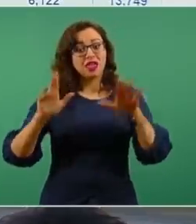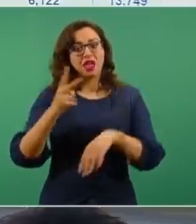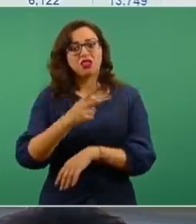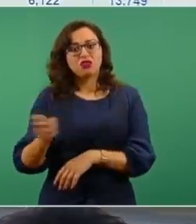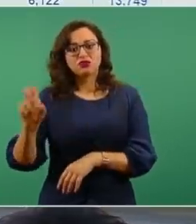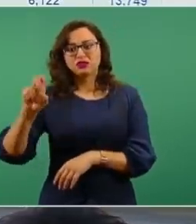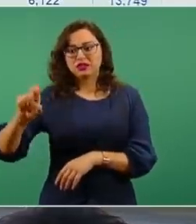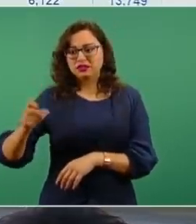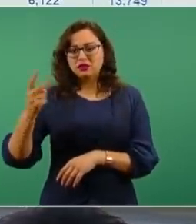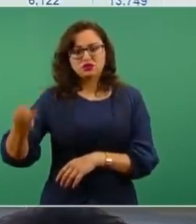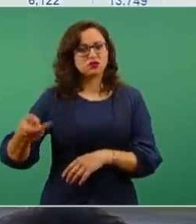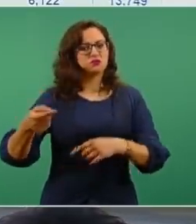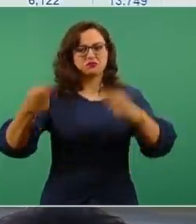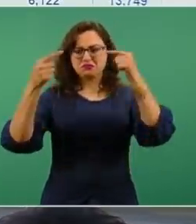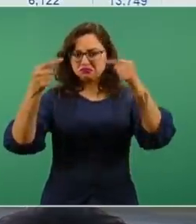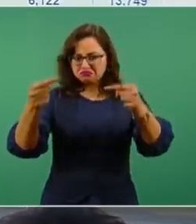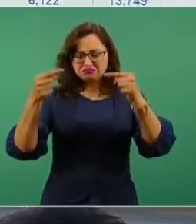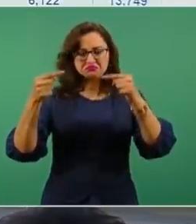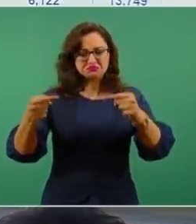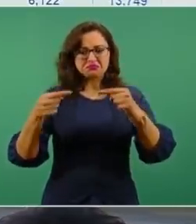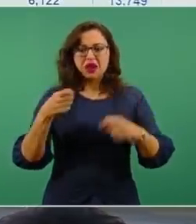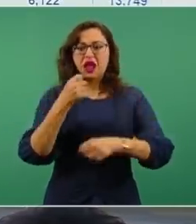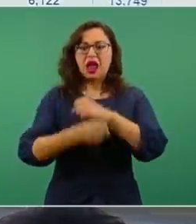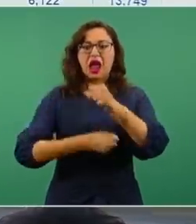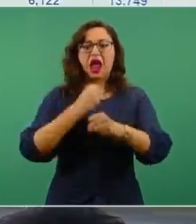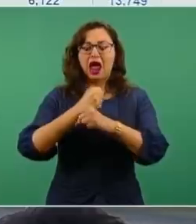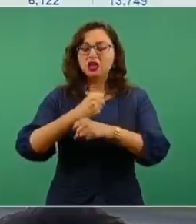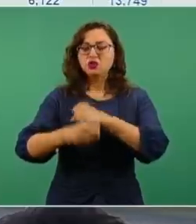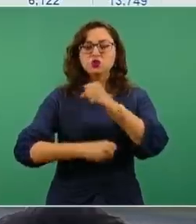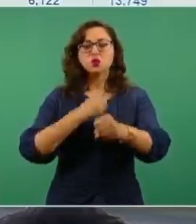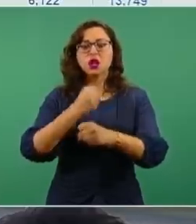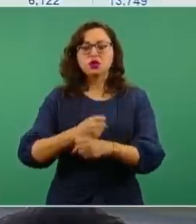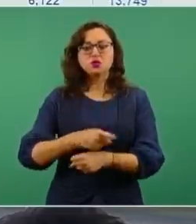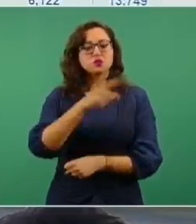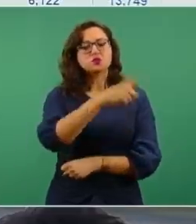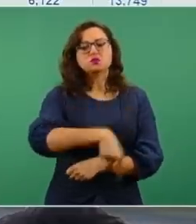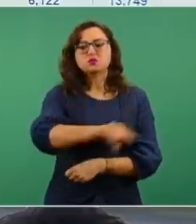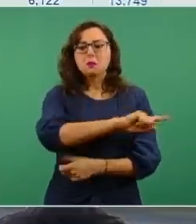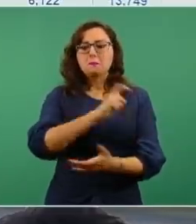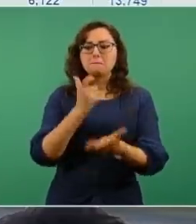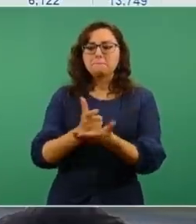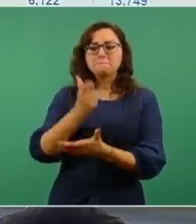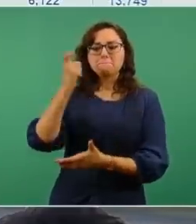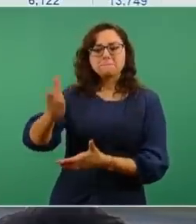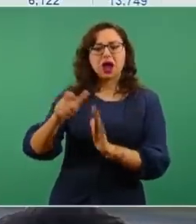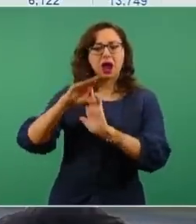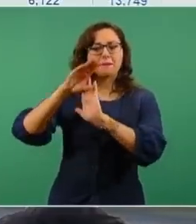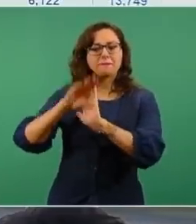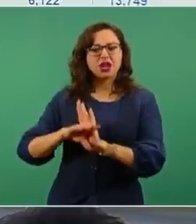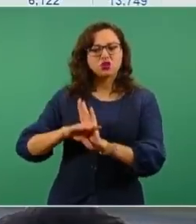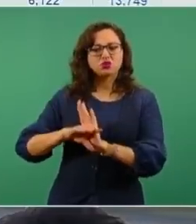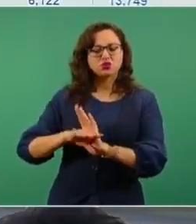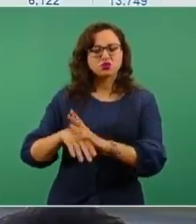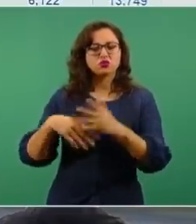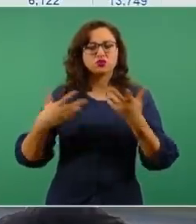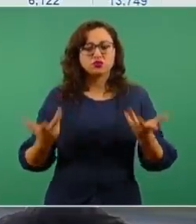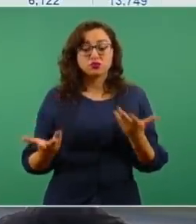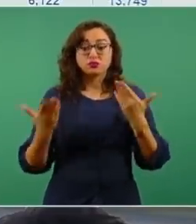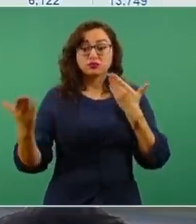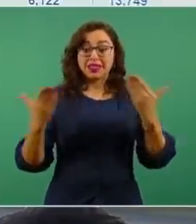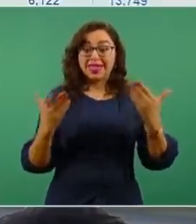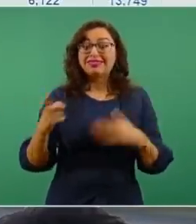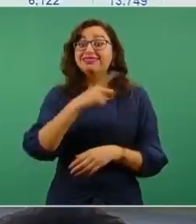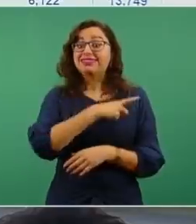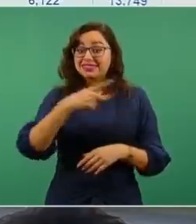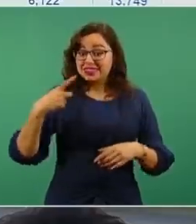sucesivamente. La pérdida que se tuvo por diferencial de precio entre lo que debieron